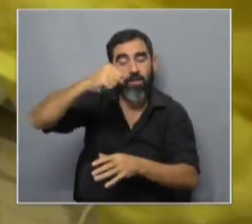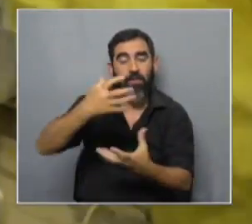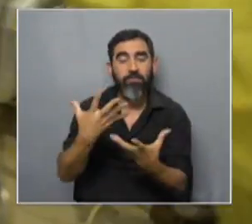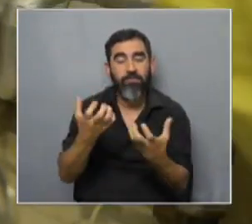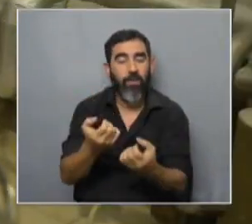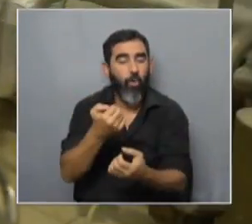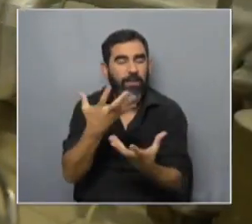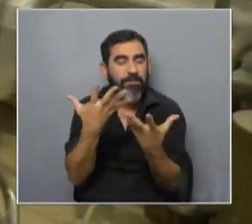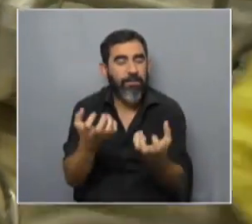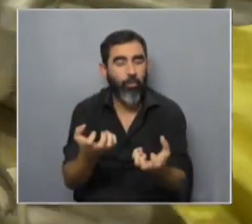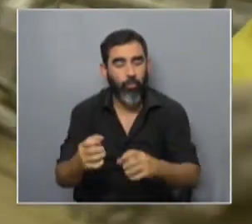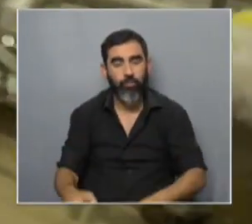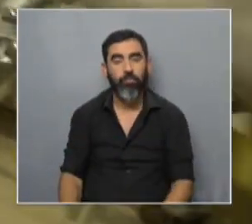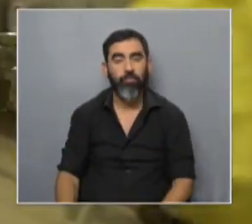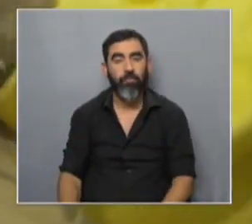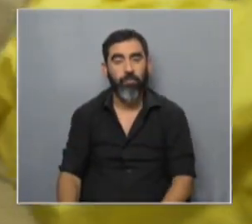prácticamente seco